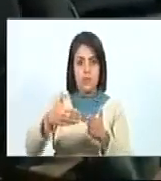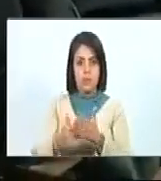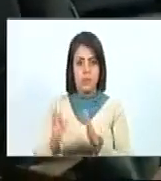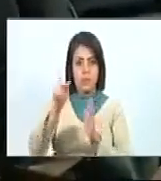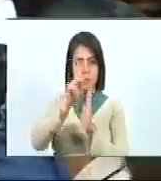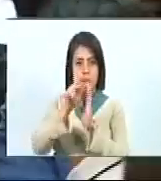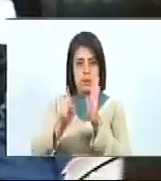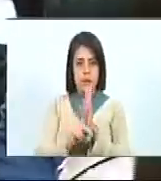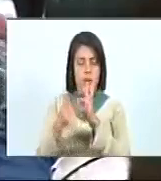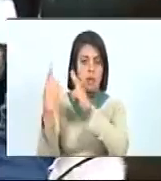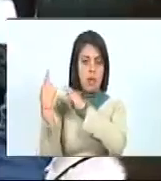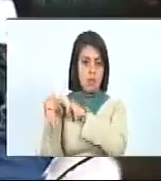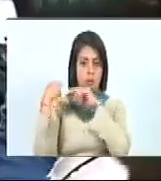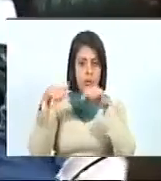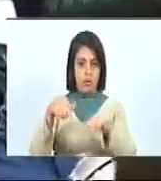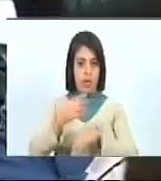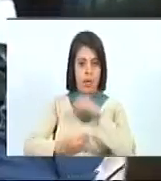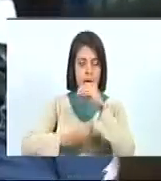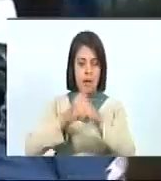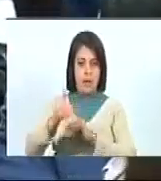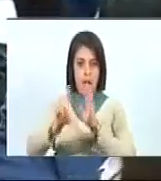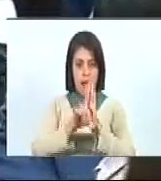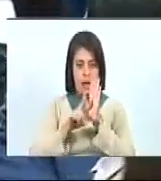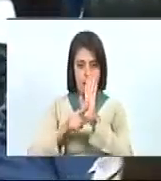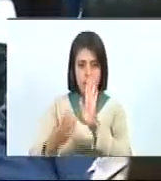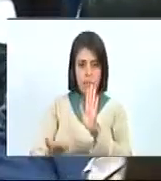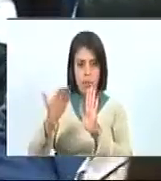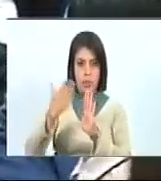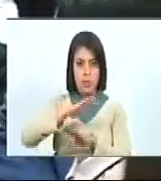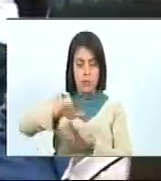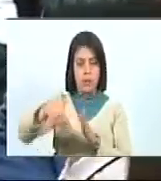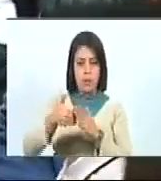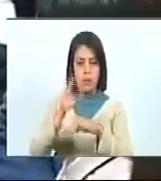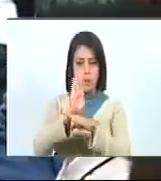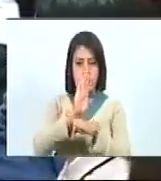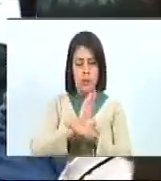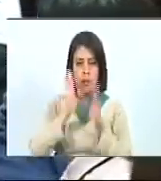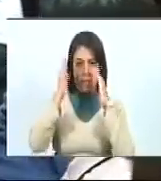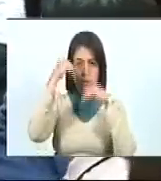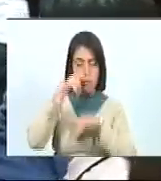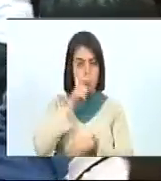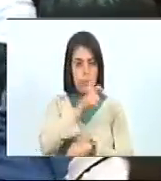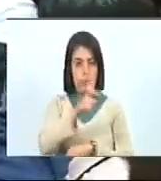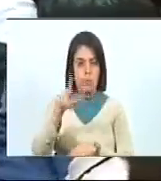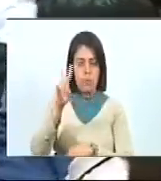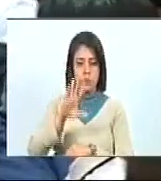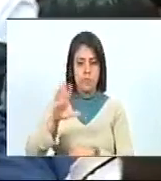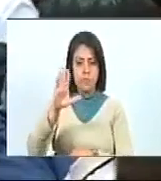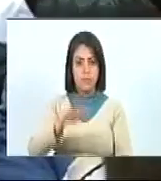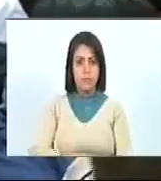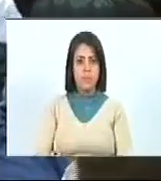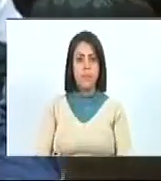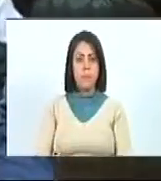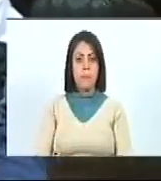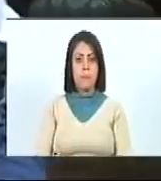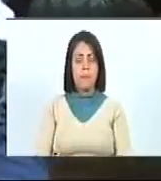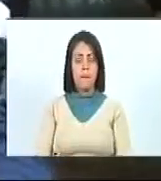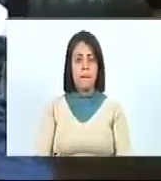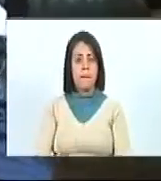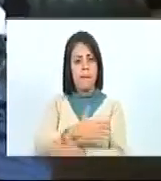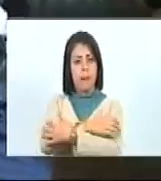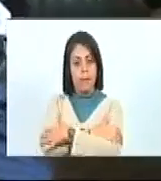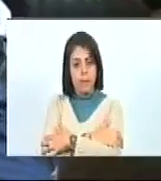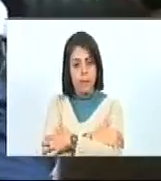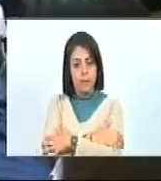los principales responsables de llevar leyes tan importantes para la protección y atención de nuestro pueblo venezolano. Así que, bueno, un